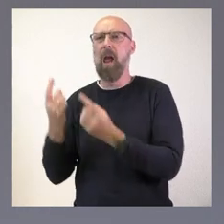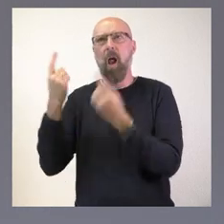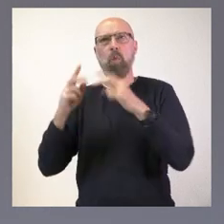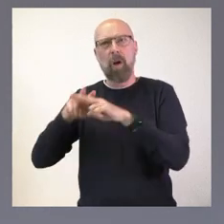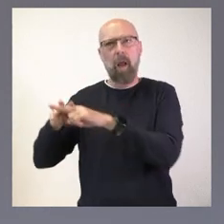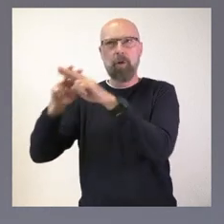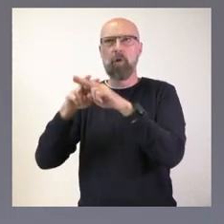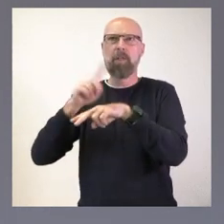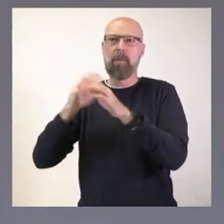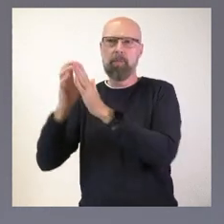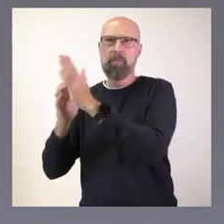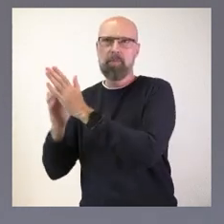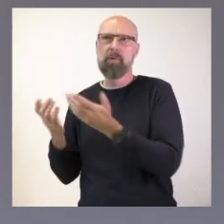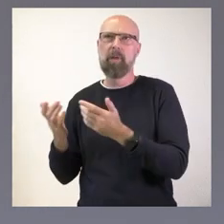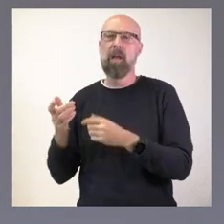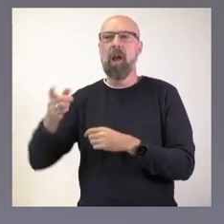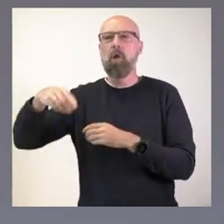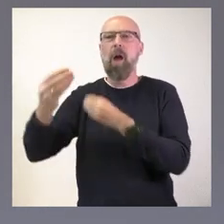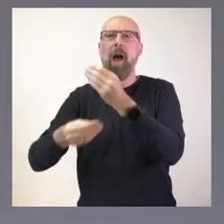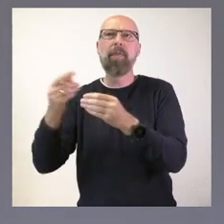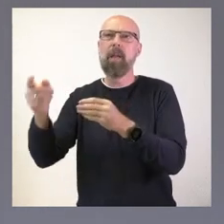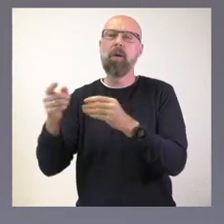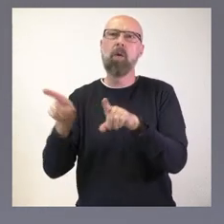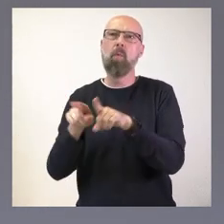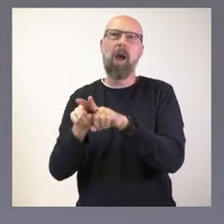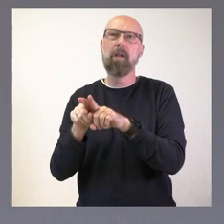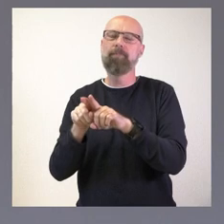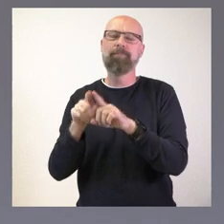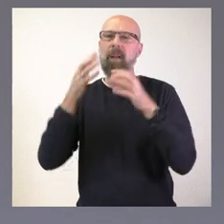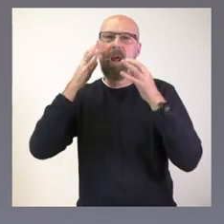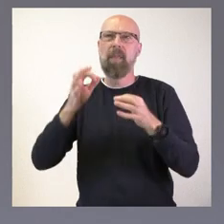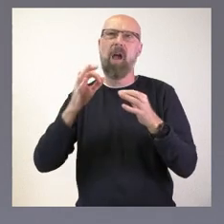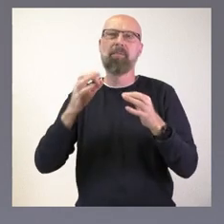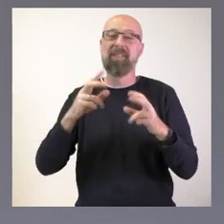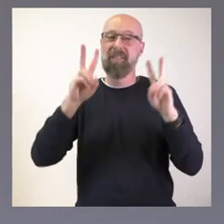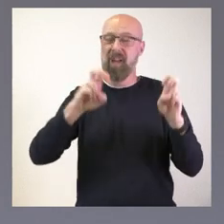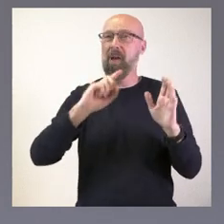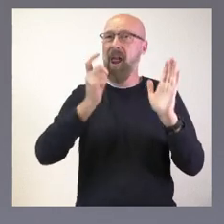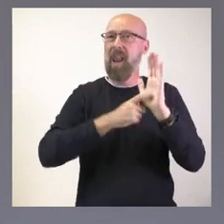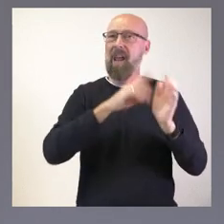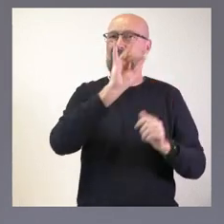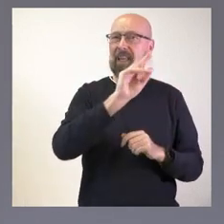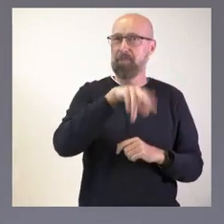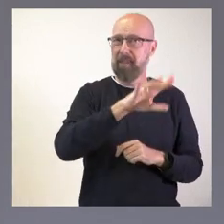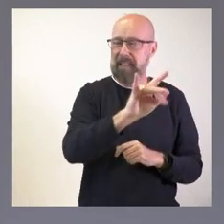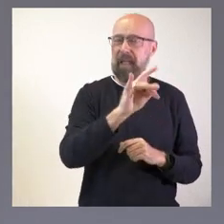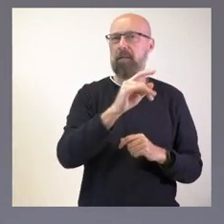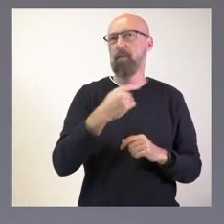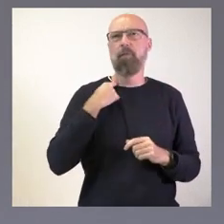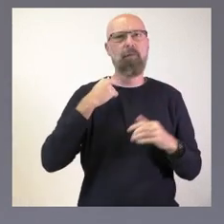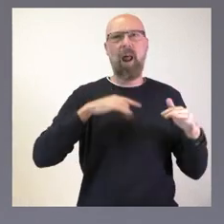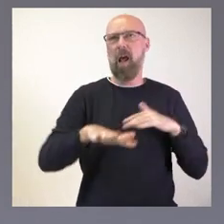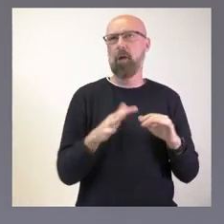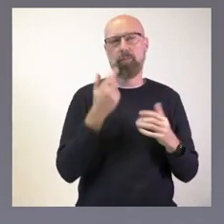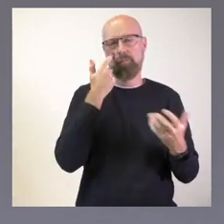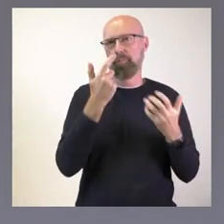maniobra de extracción para que no se hable del gran fracaso de la ley denominada solo si es sí. Pero hoy Castilla y León está de celebración porque